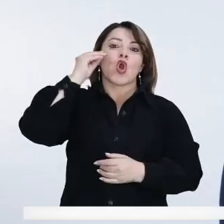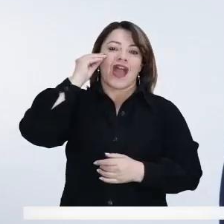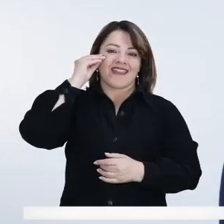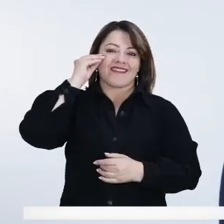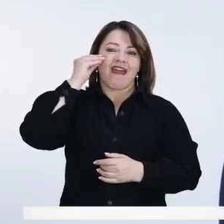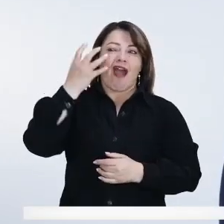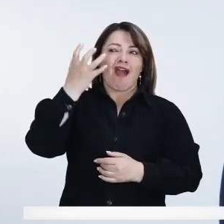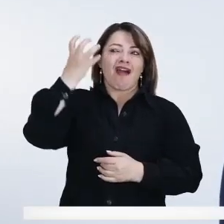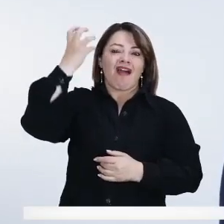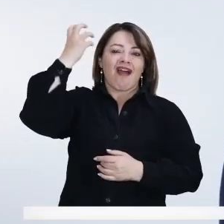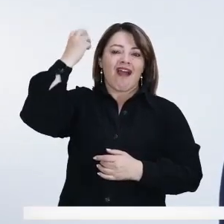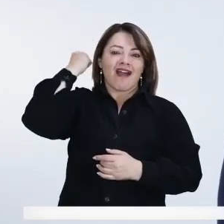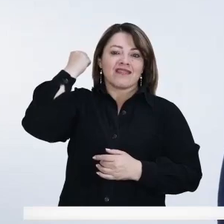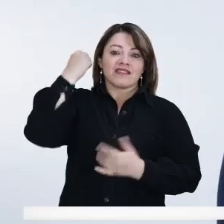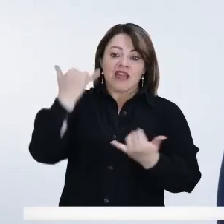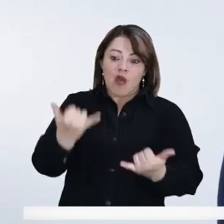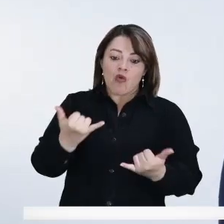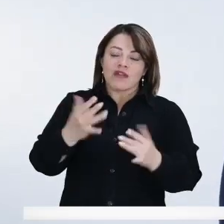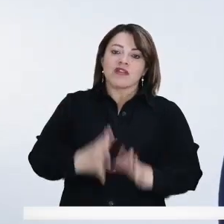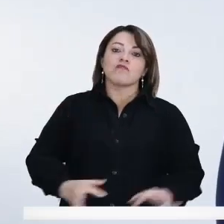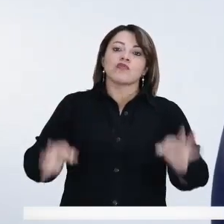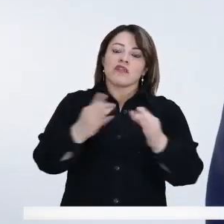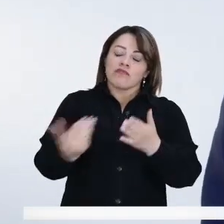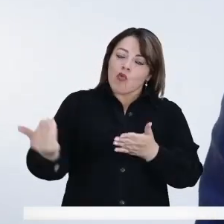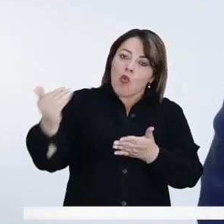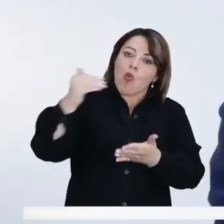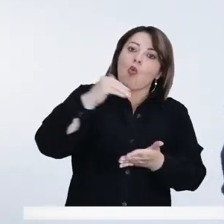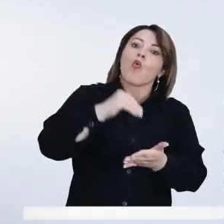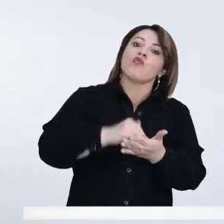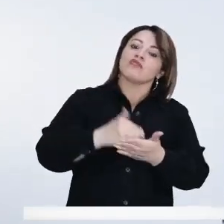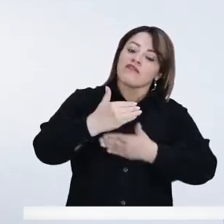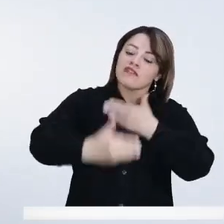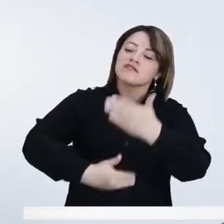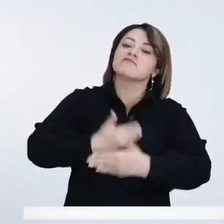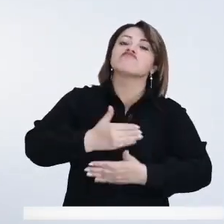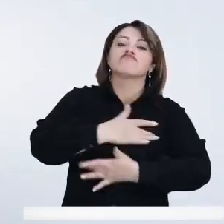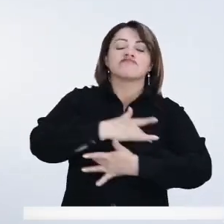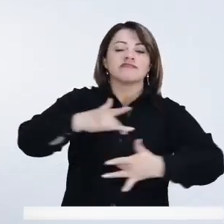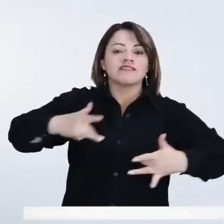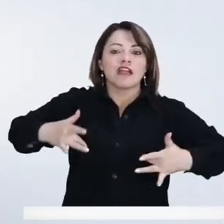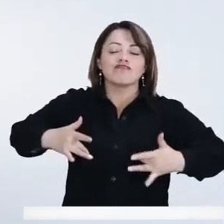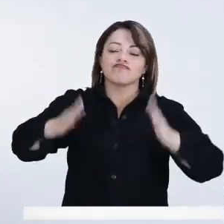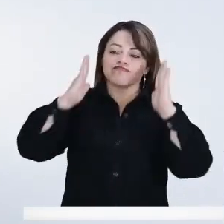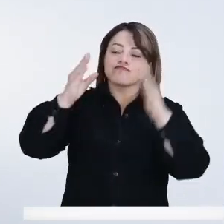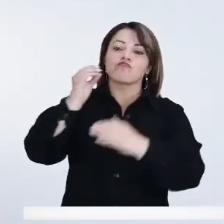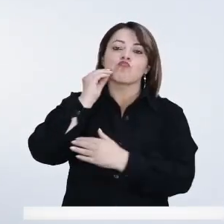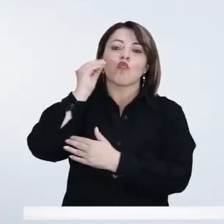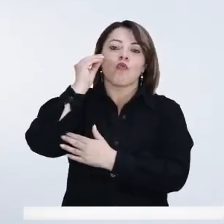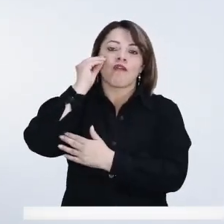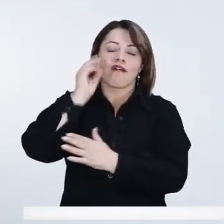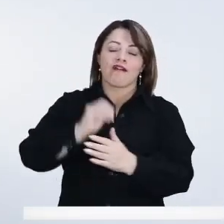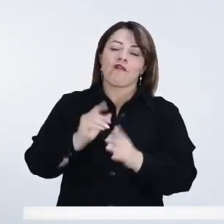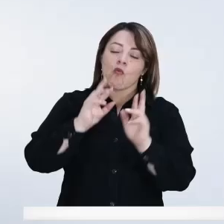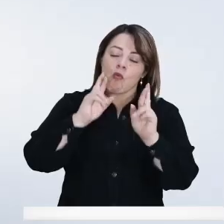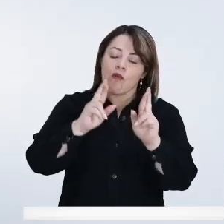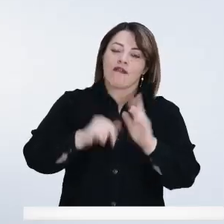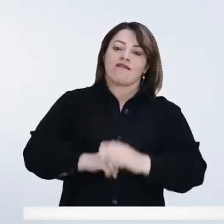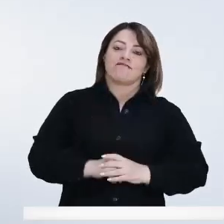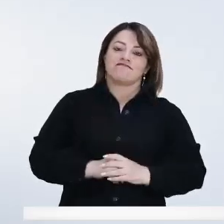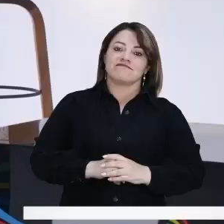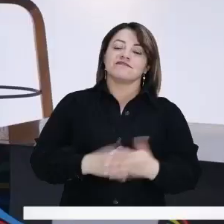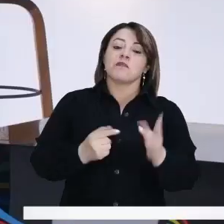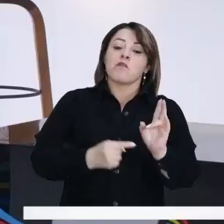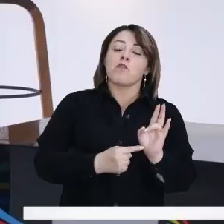creo que si se implementa un modelo de salud de esa naturaleza y se amplía, porque hasta ahora lo que se hace es